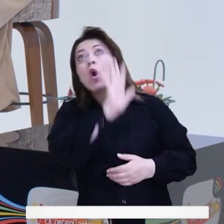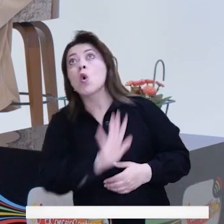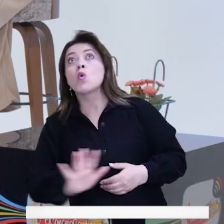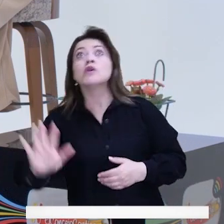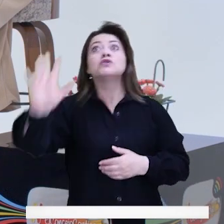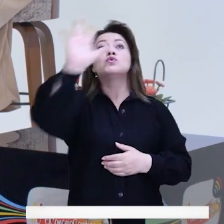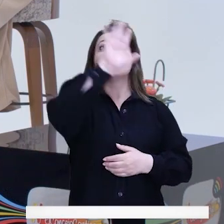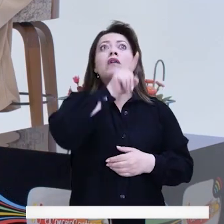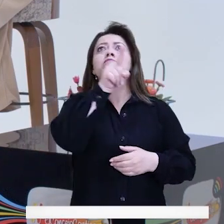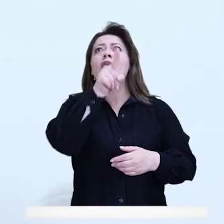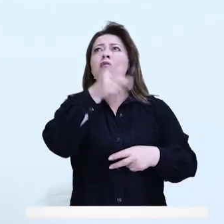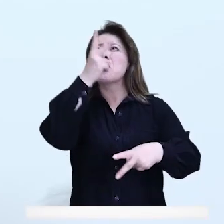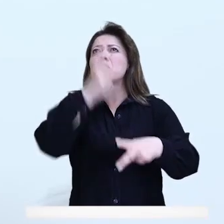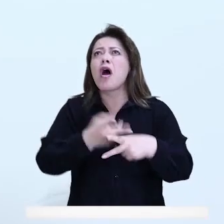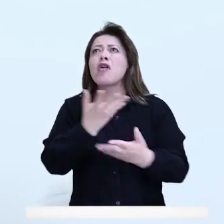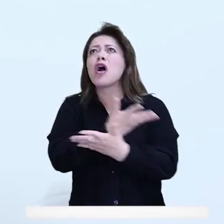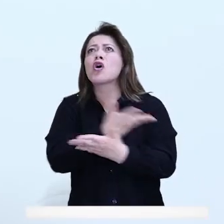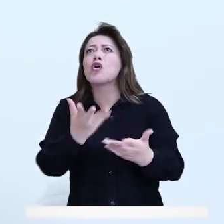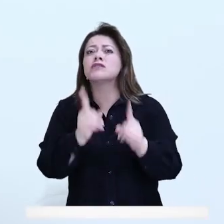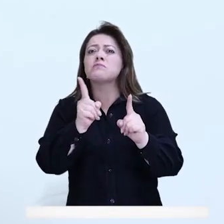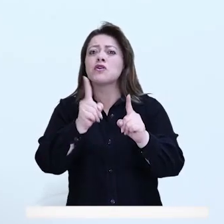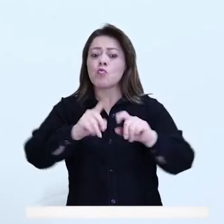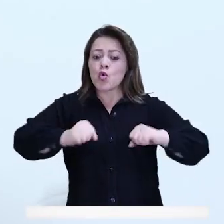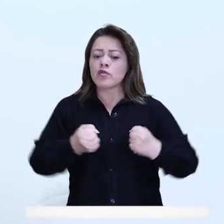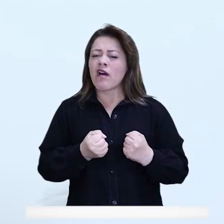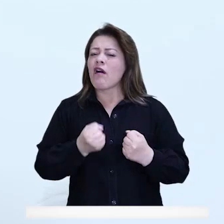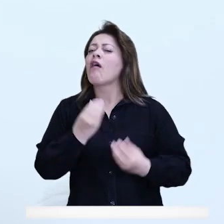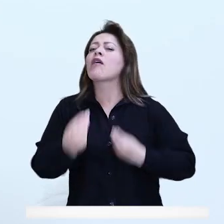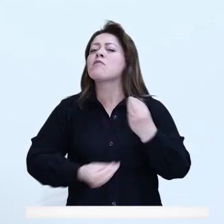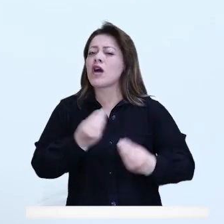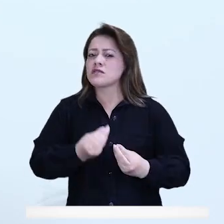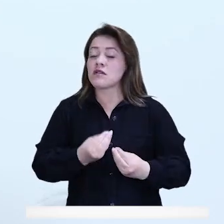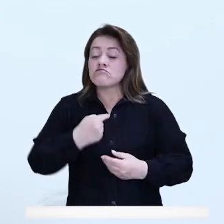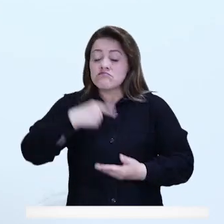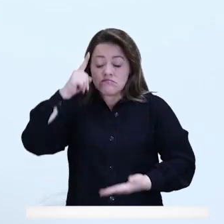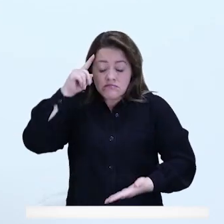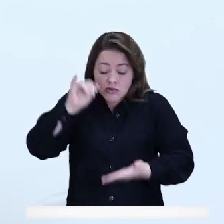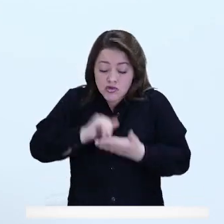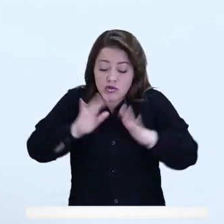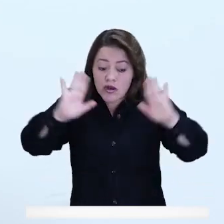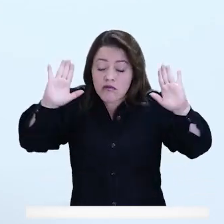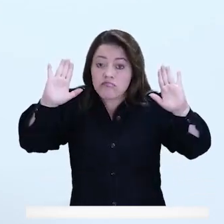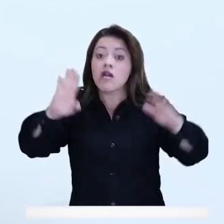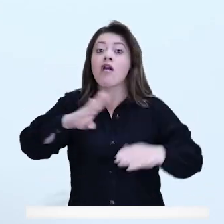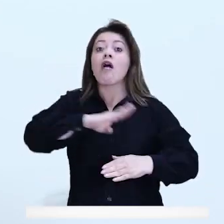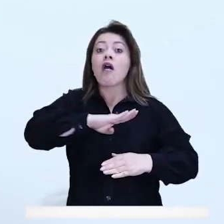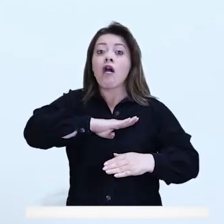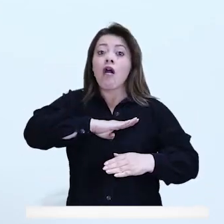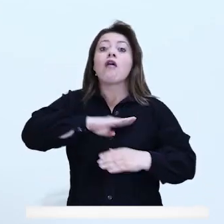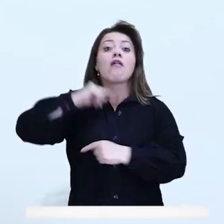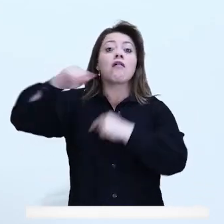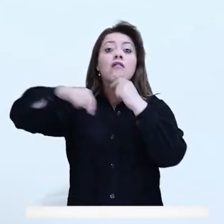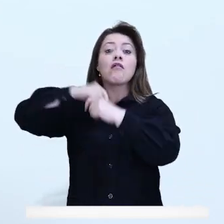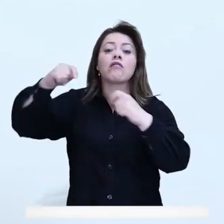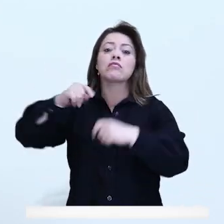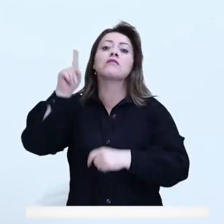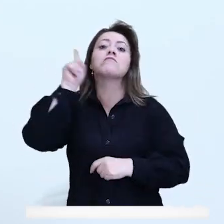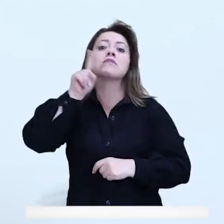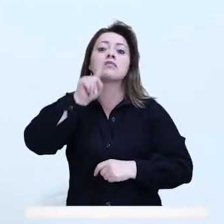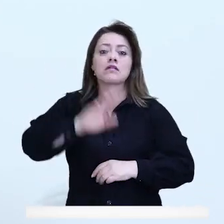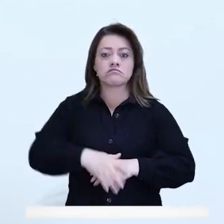eso estamos mal en Bogotá. Primero, la alcaldesa Claudia López le mintió a los bogotanos porque ella dijo que iba a ser la primera